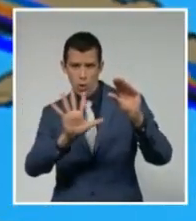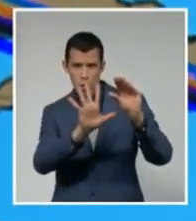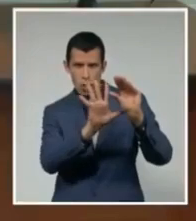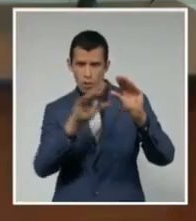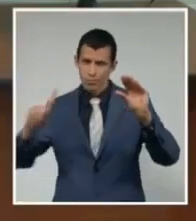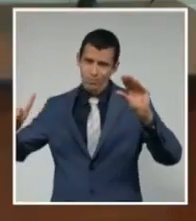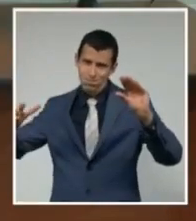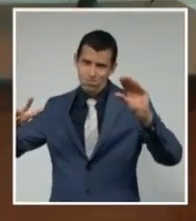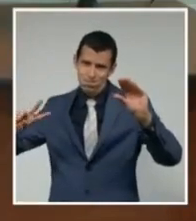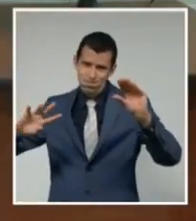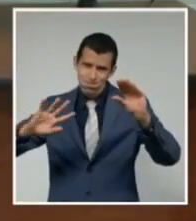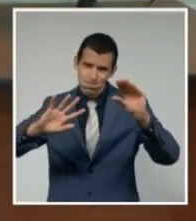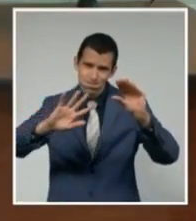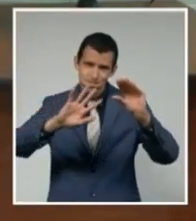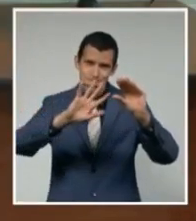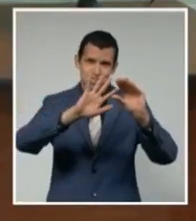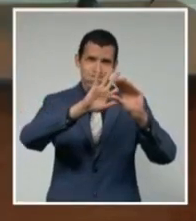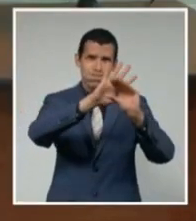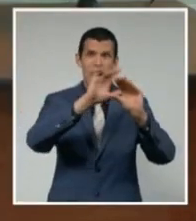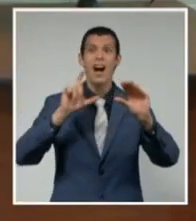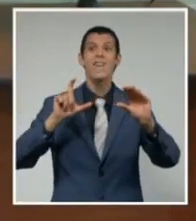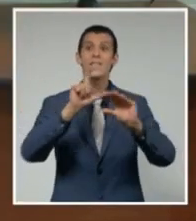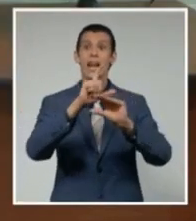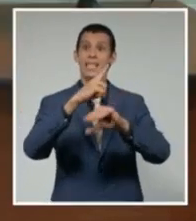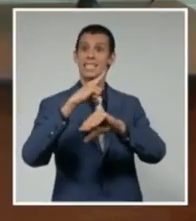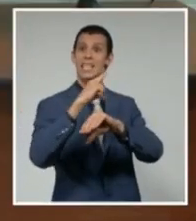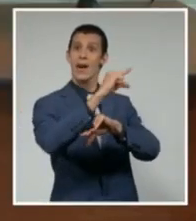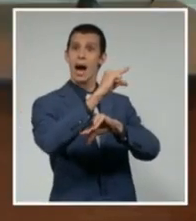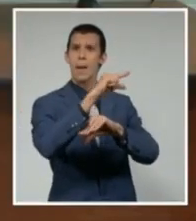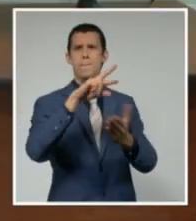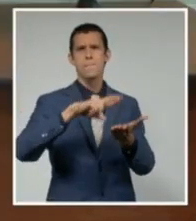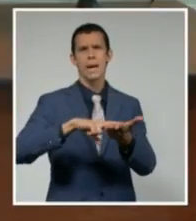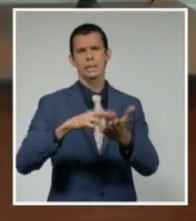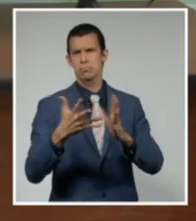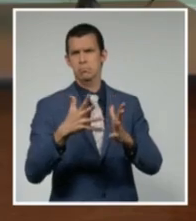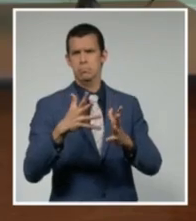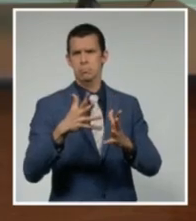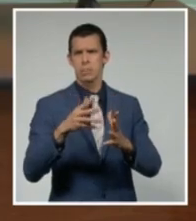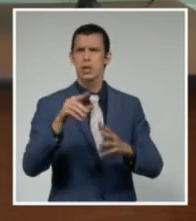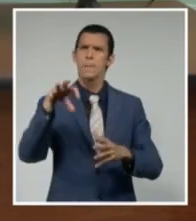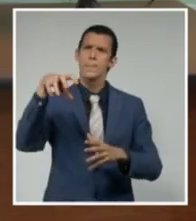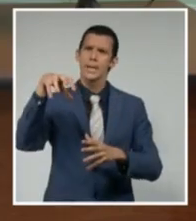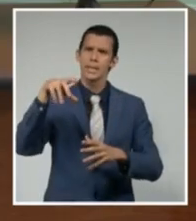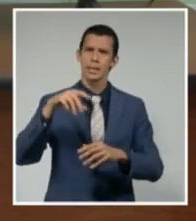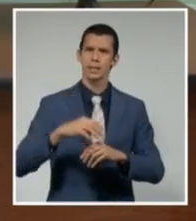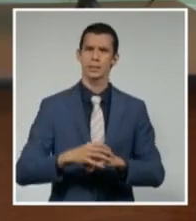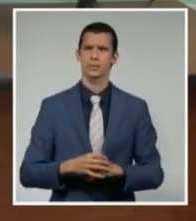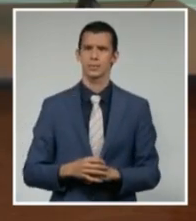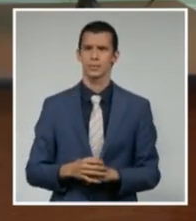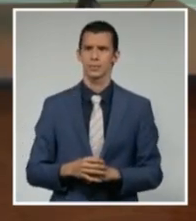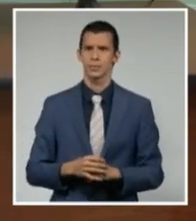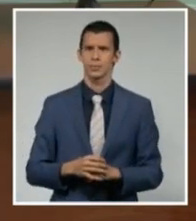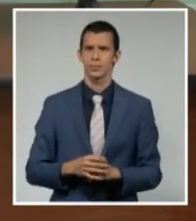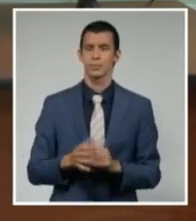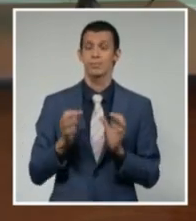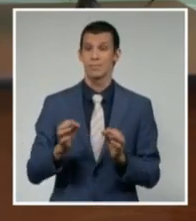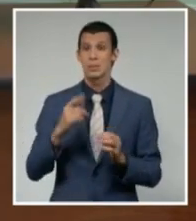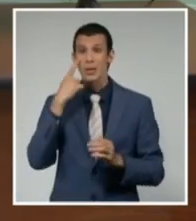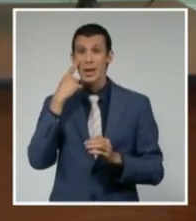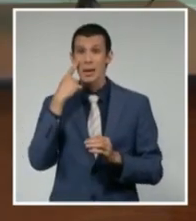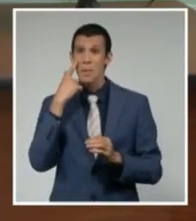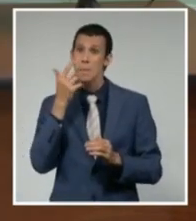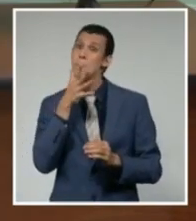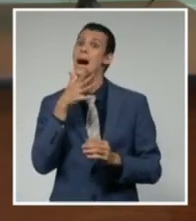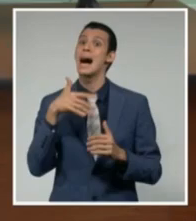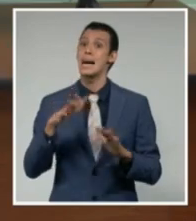por Pinar del Río dentro de alrededor de 36 horas. Por lo tanto, vamos a tener afectación en prácticamente todo el